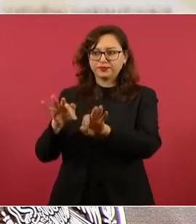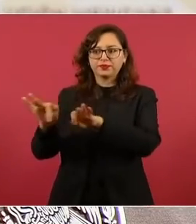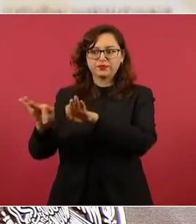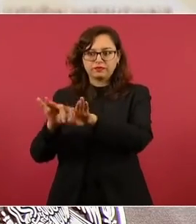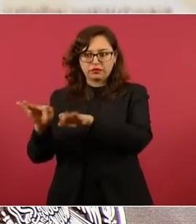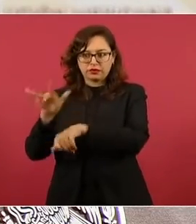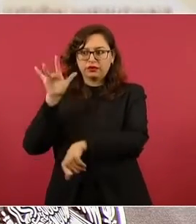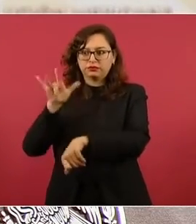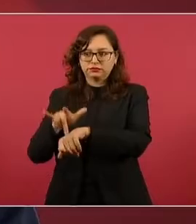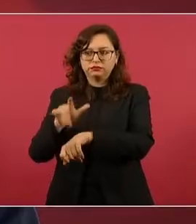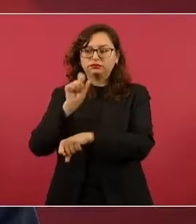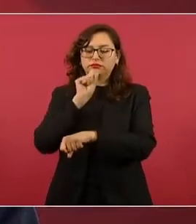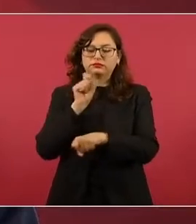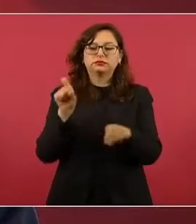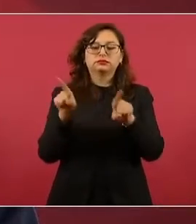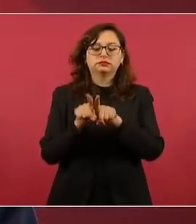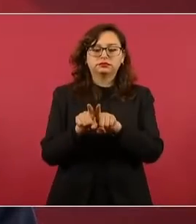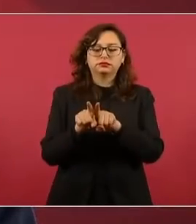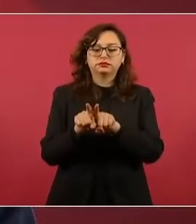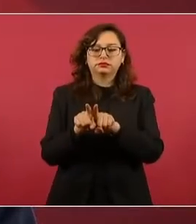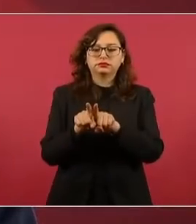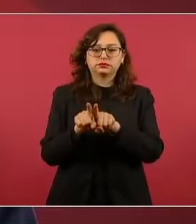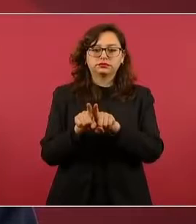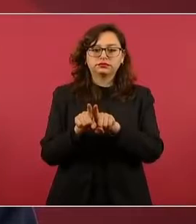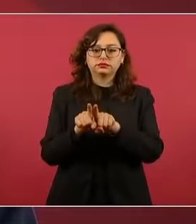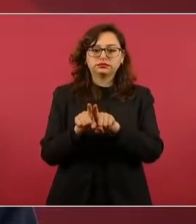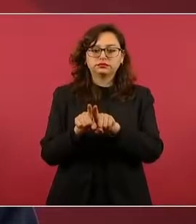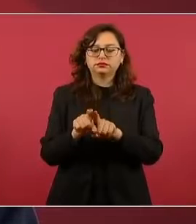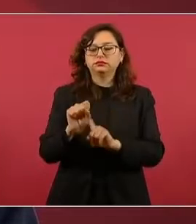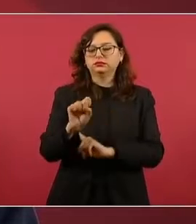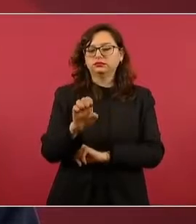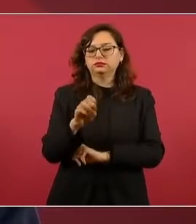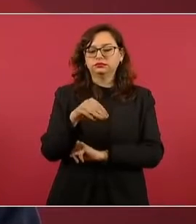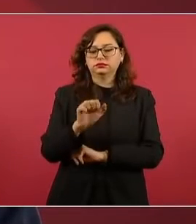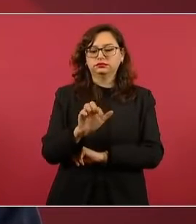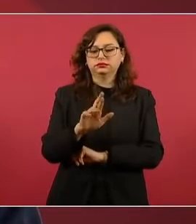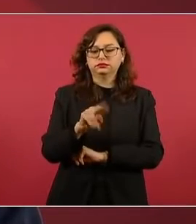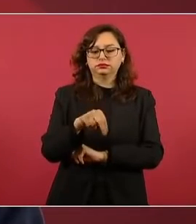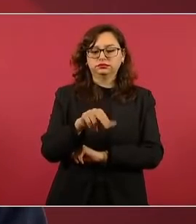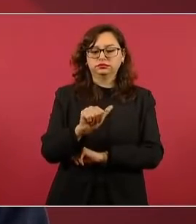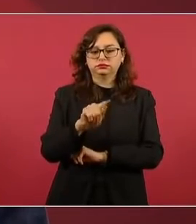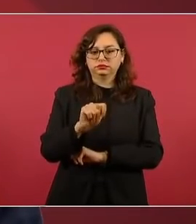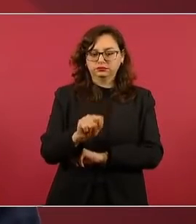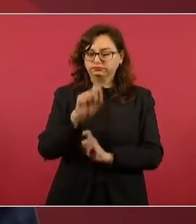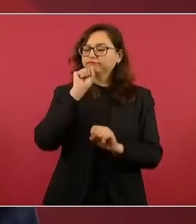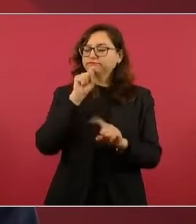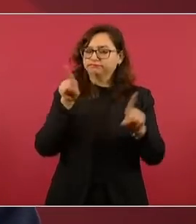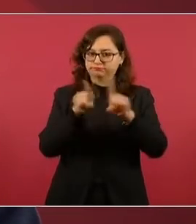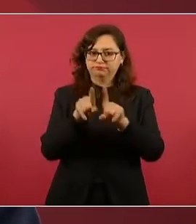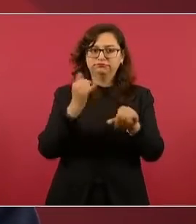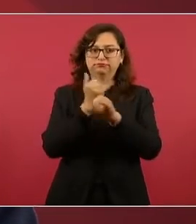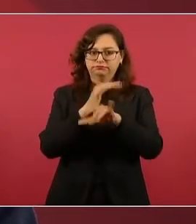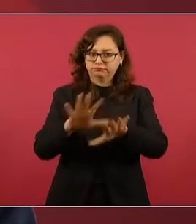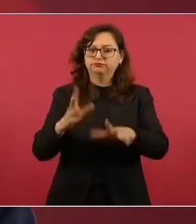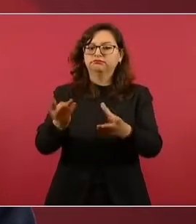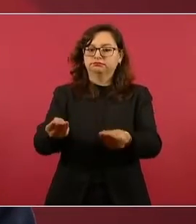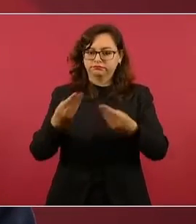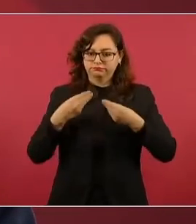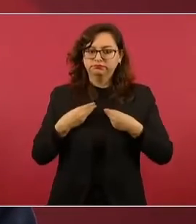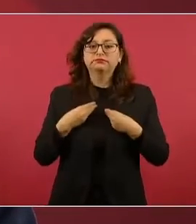reporte de la Secretaría de Medio Ambiente. Se está actuando.